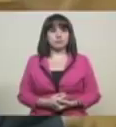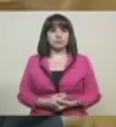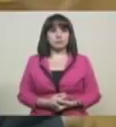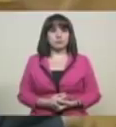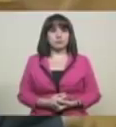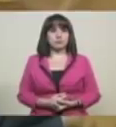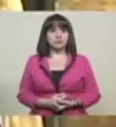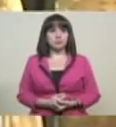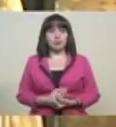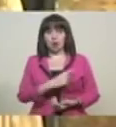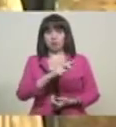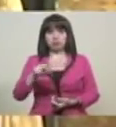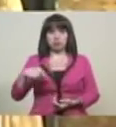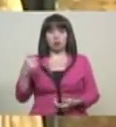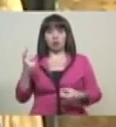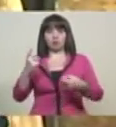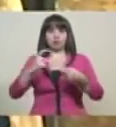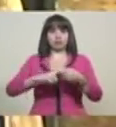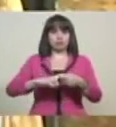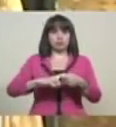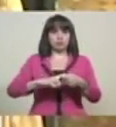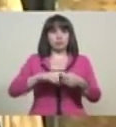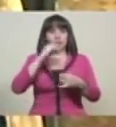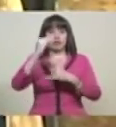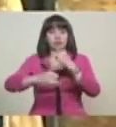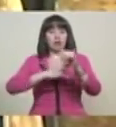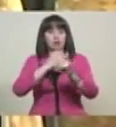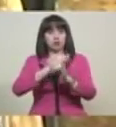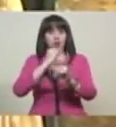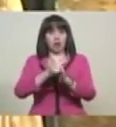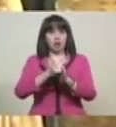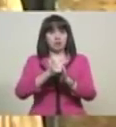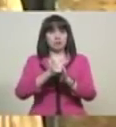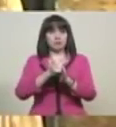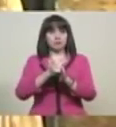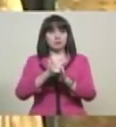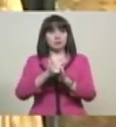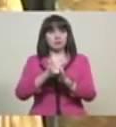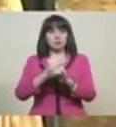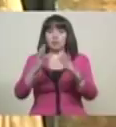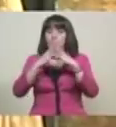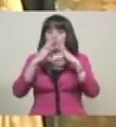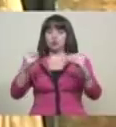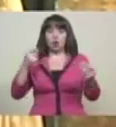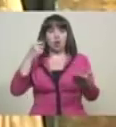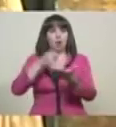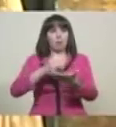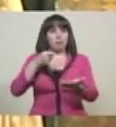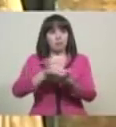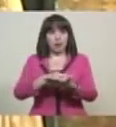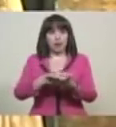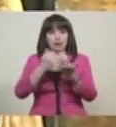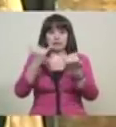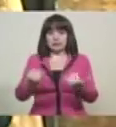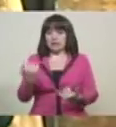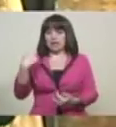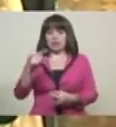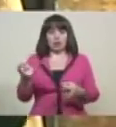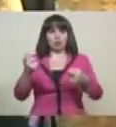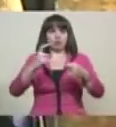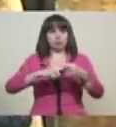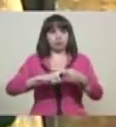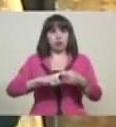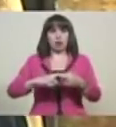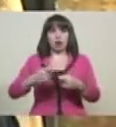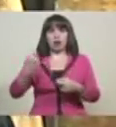voy a anclar al precio internacional, vía Petro, los precios, y ya tengo anclados